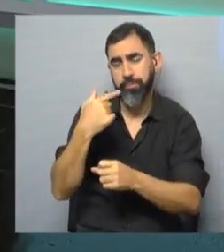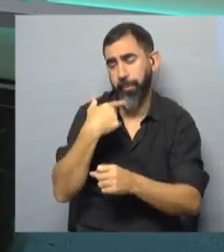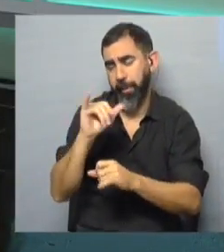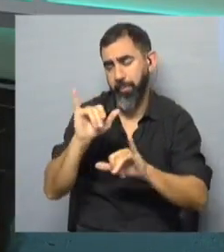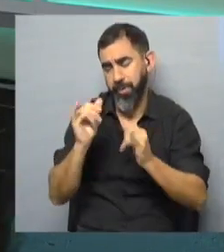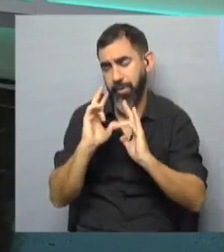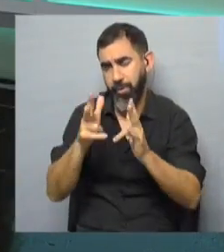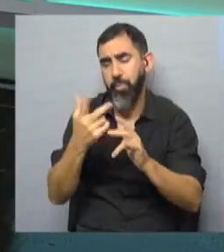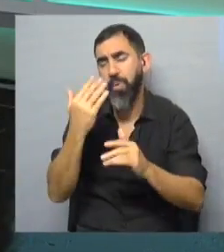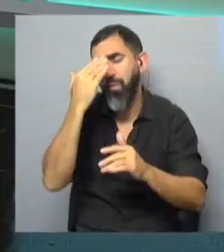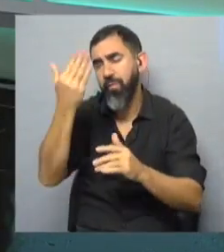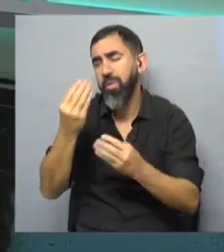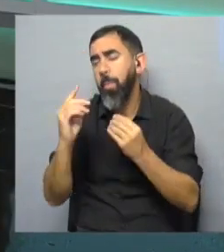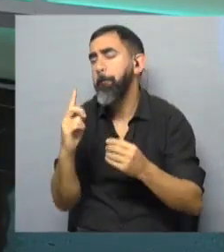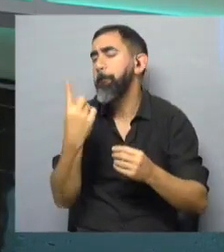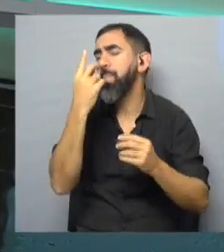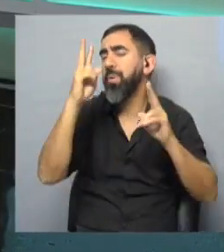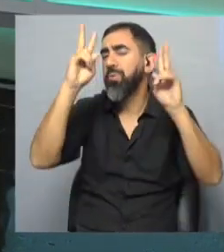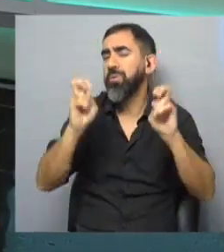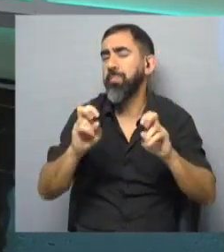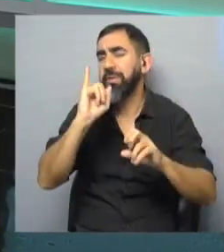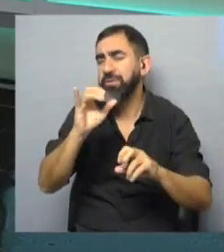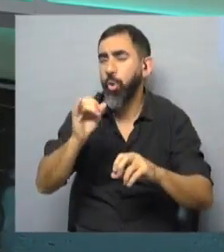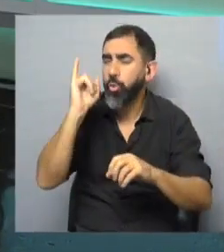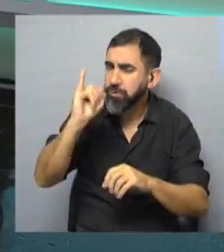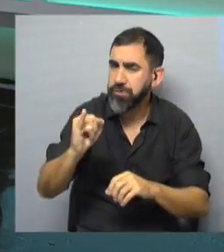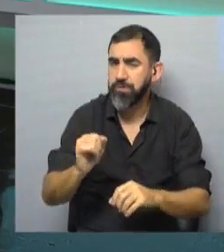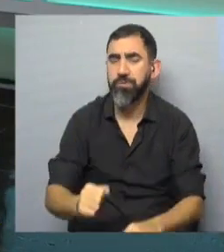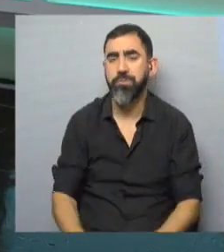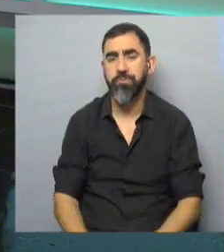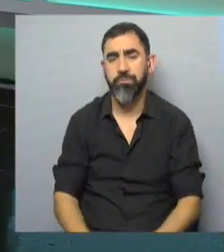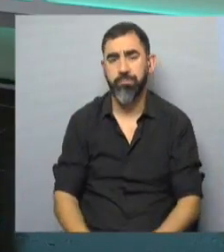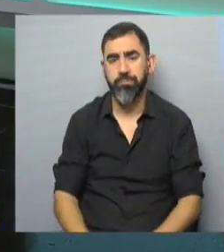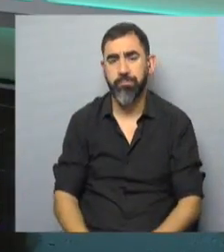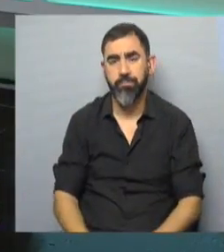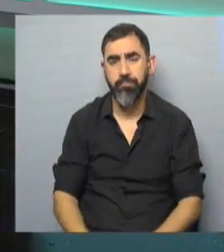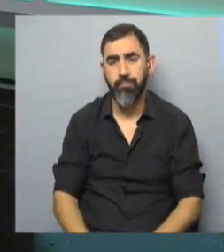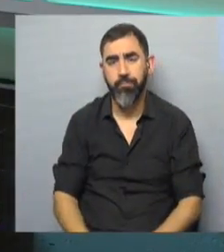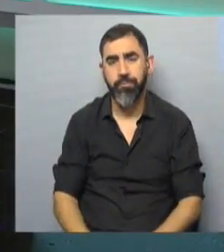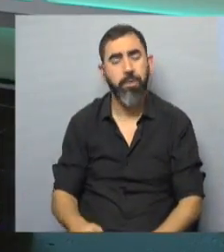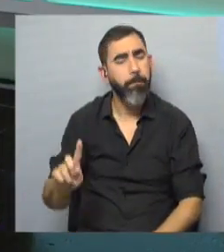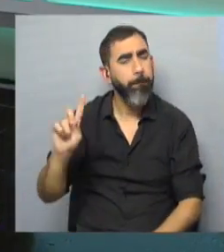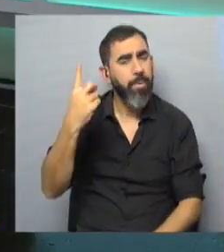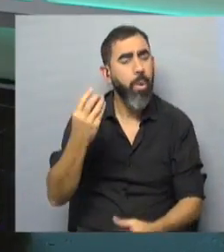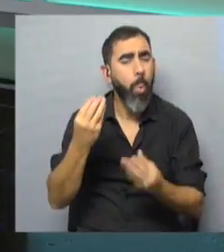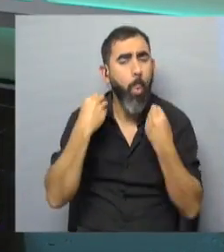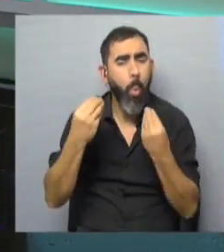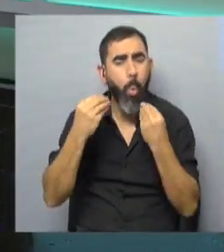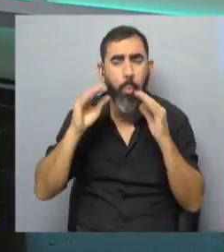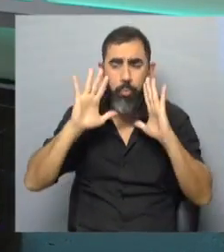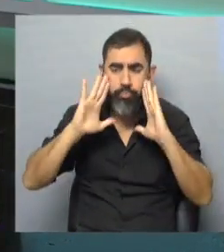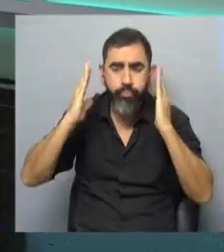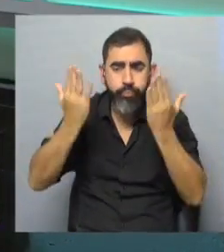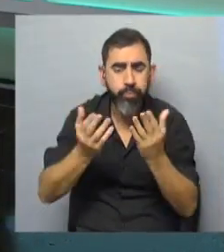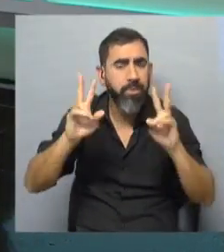allí, pero para el Frente Amplio, ¿cuál es la prioridad sí o sí? La prioridad sí o sí es cómo vamos a abordar